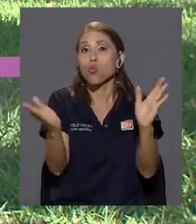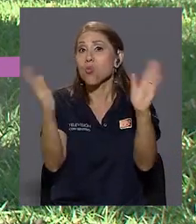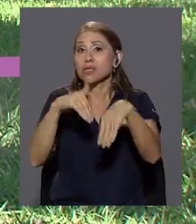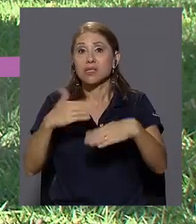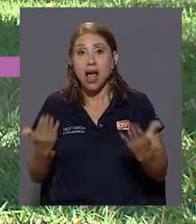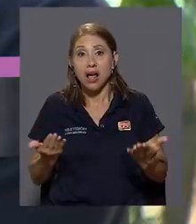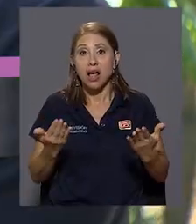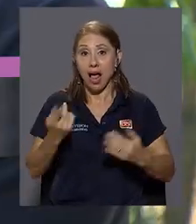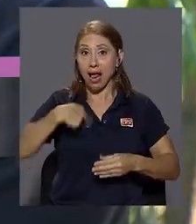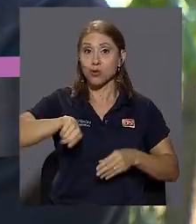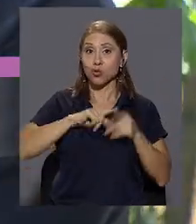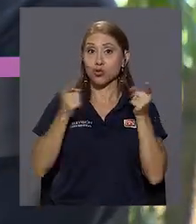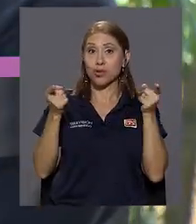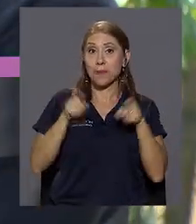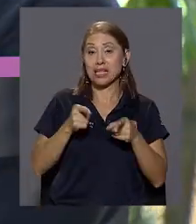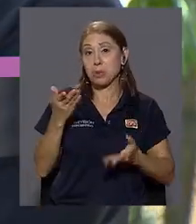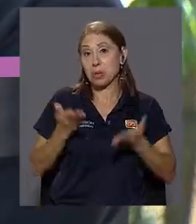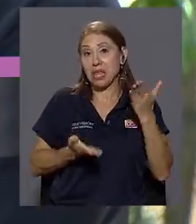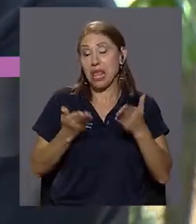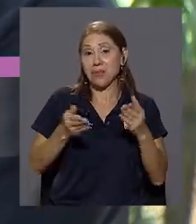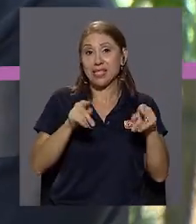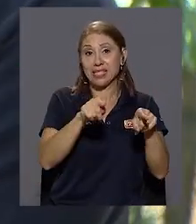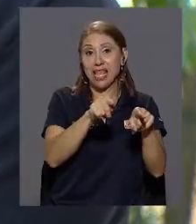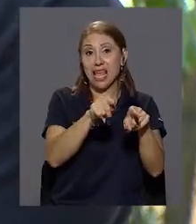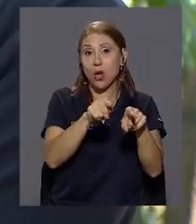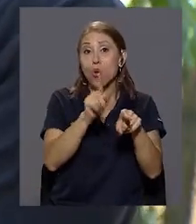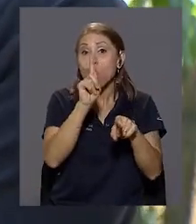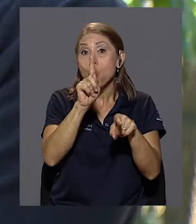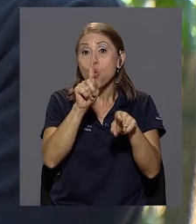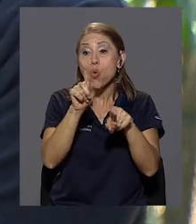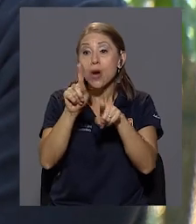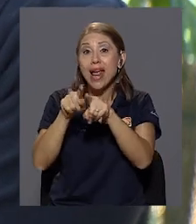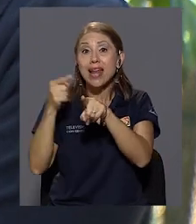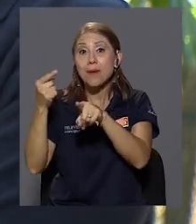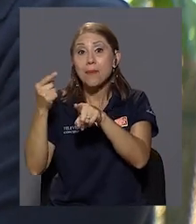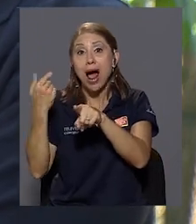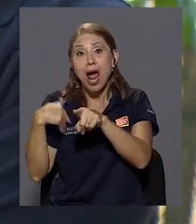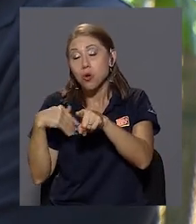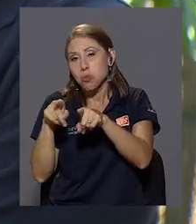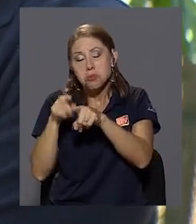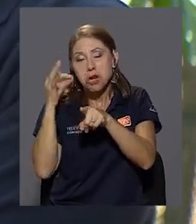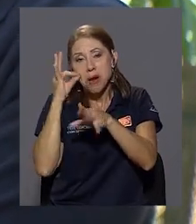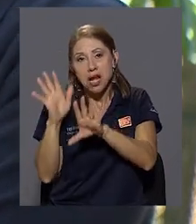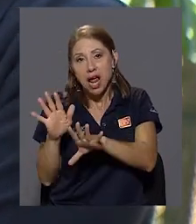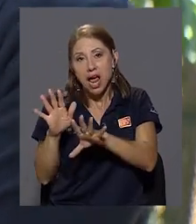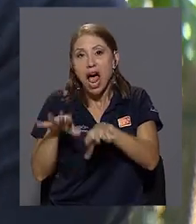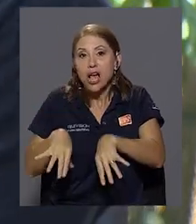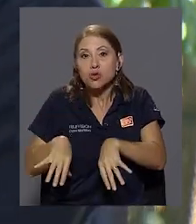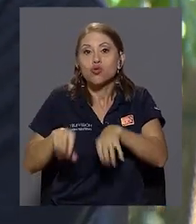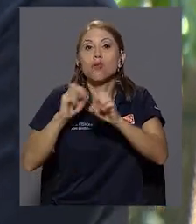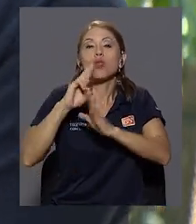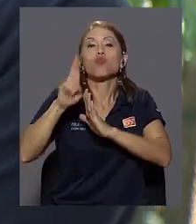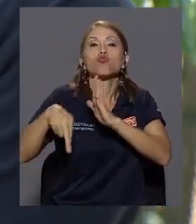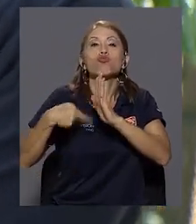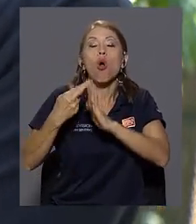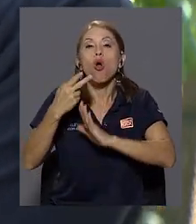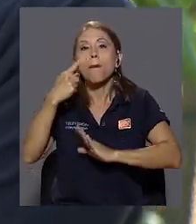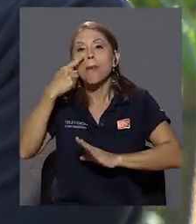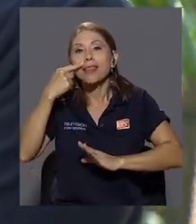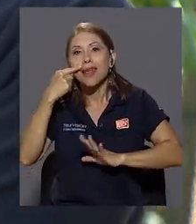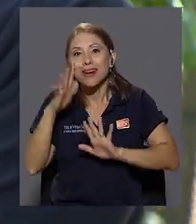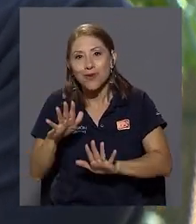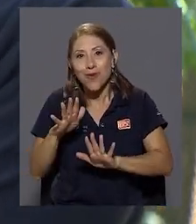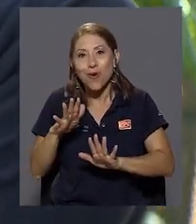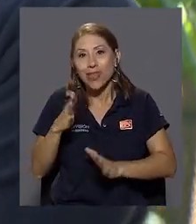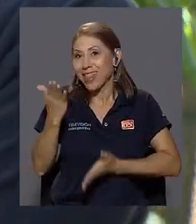nos ha pasado casos en los que tal vez son los hermanos, uno de los hermanos que ha asumido un rol que tal vez no le corresponde, ¿verdad?